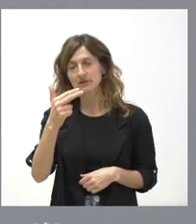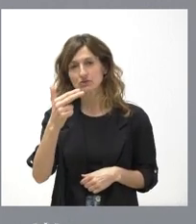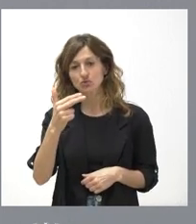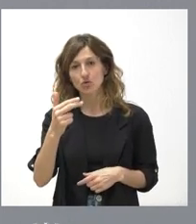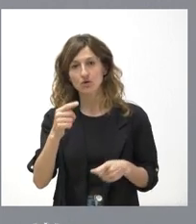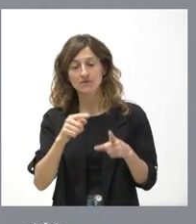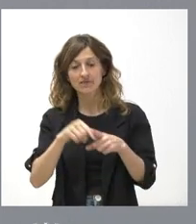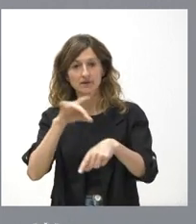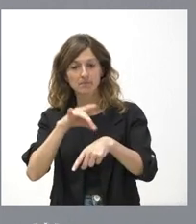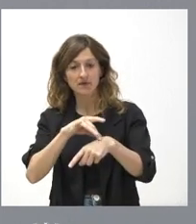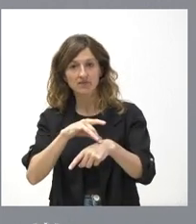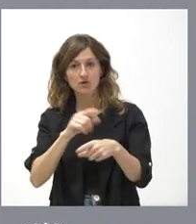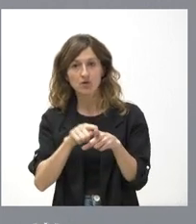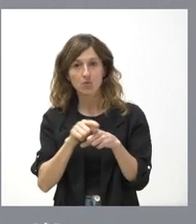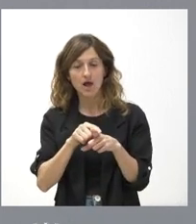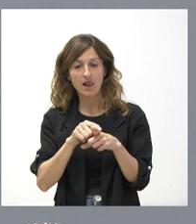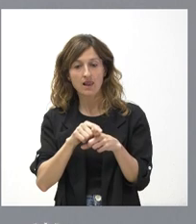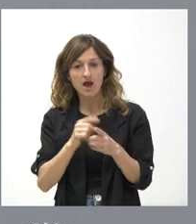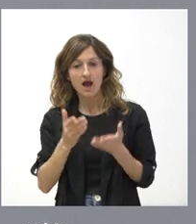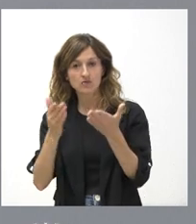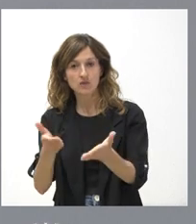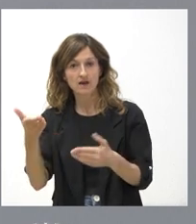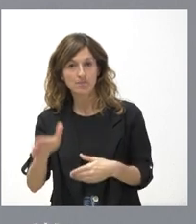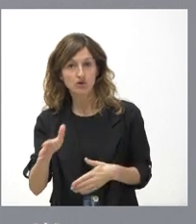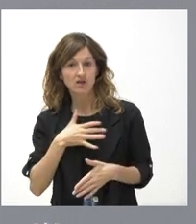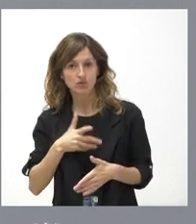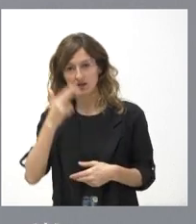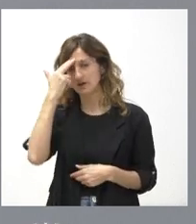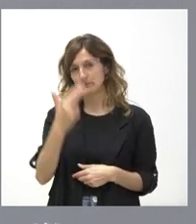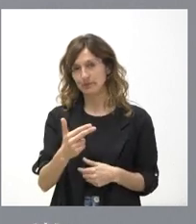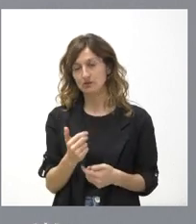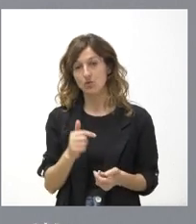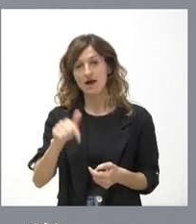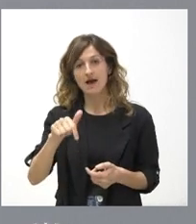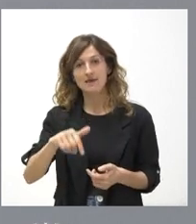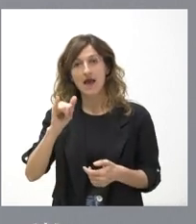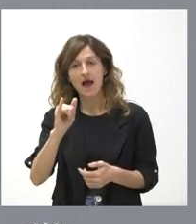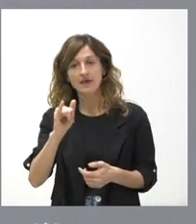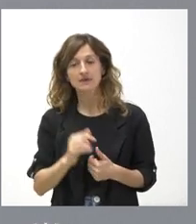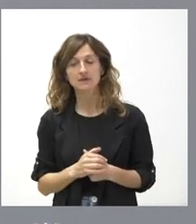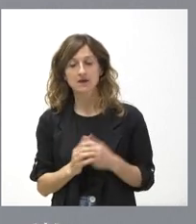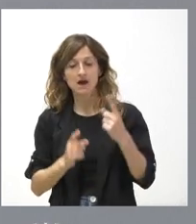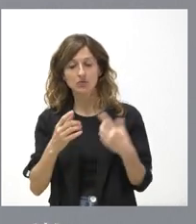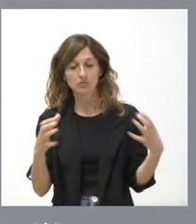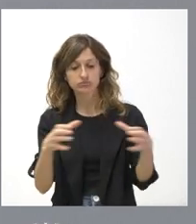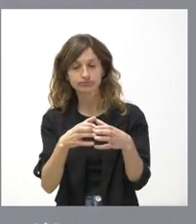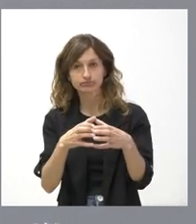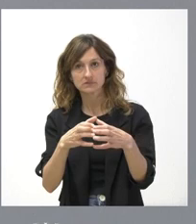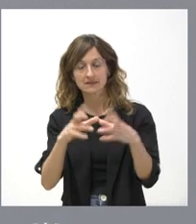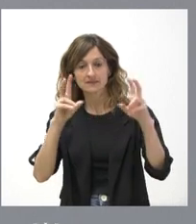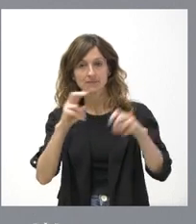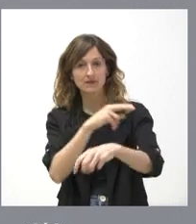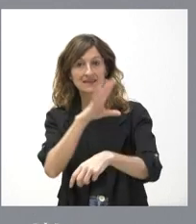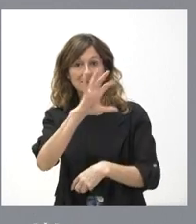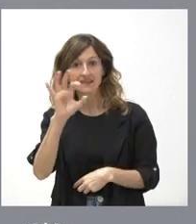de conciencia. Respecto de esta ley, hay un total de objetores de conciencia que por profesiones sanitarias son